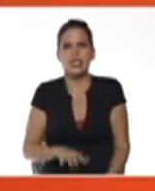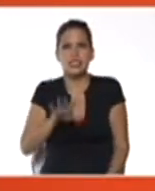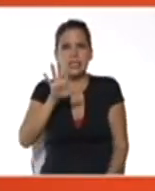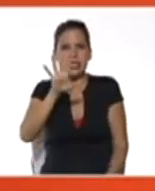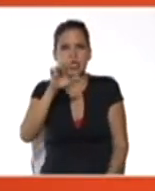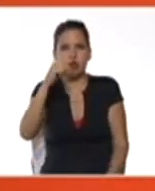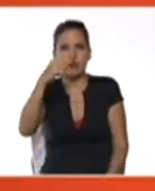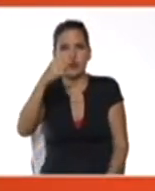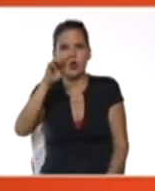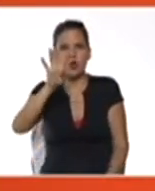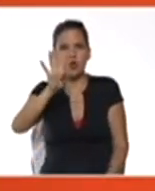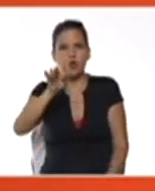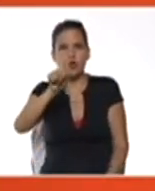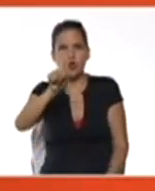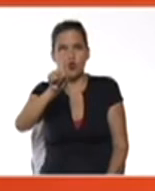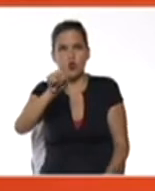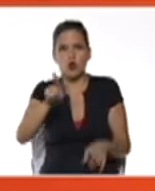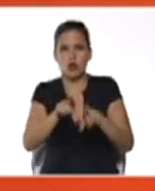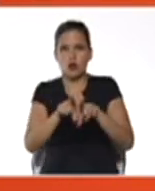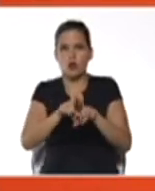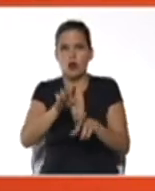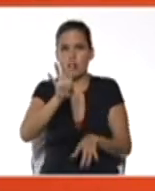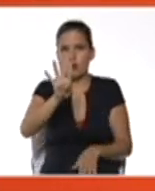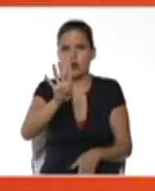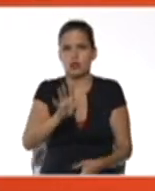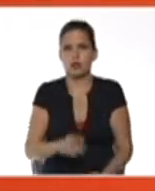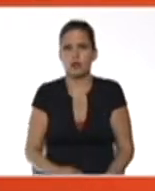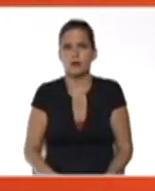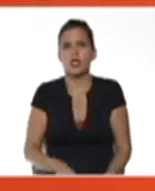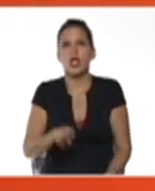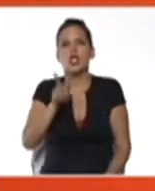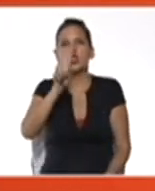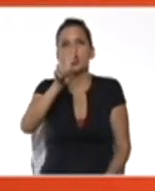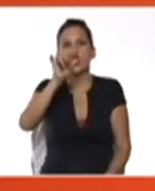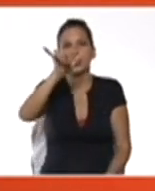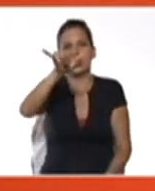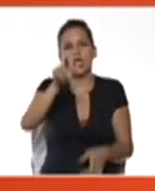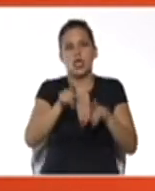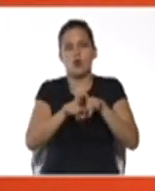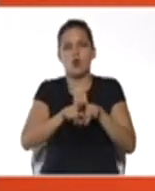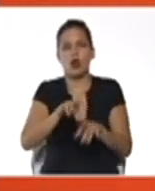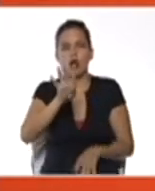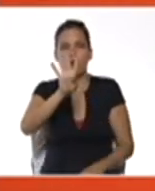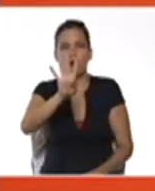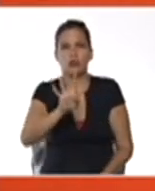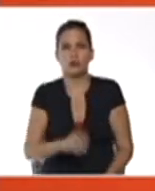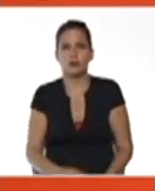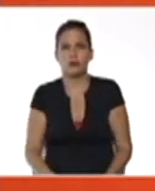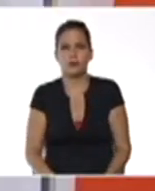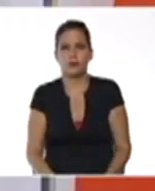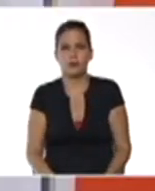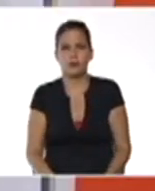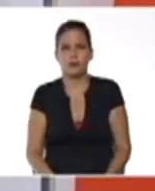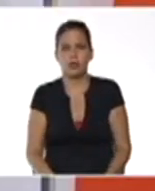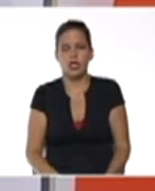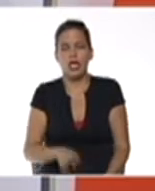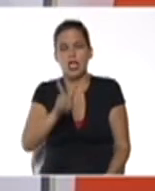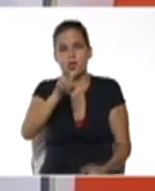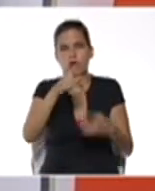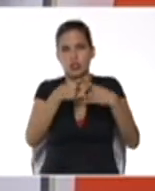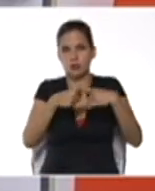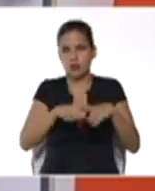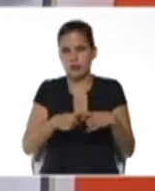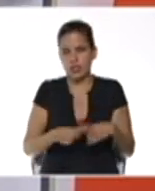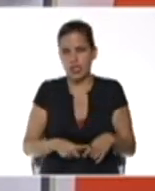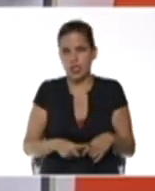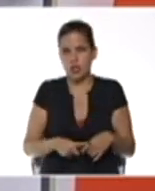que va a dar 4, para obtener 2 por y igual a 4, y el 2 que está multiplicando,